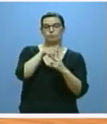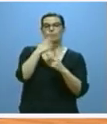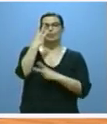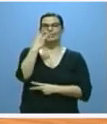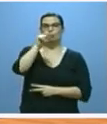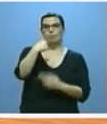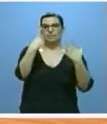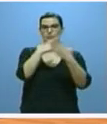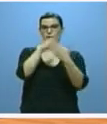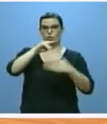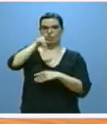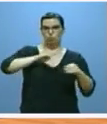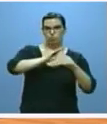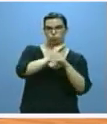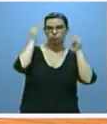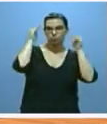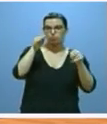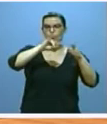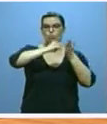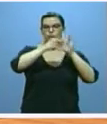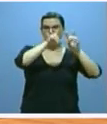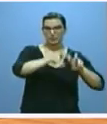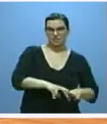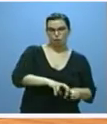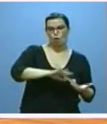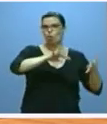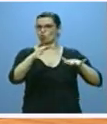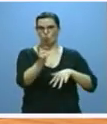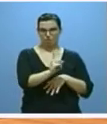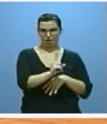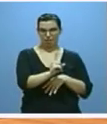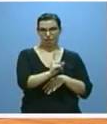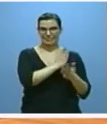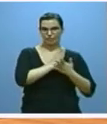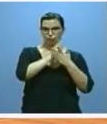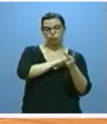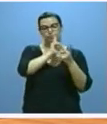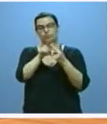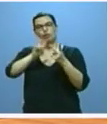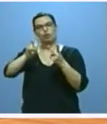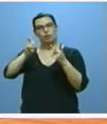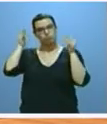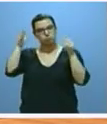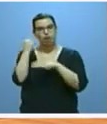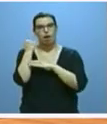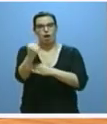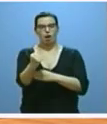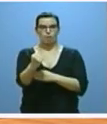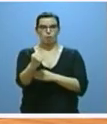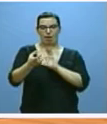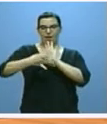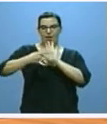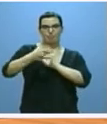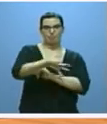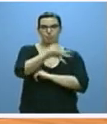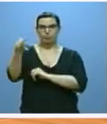,6 millones de euros dirigida a proyectos de investigación no aplicada y otra destinada a apoyar la escalera de excelencia de nuestros